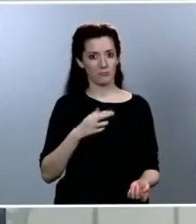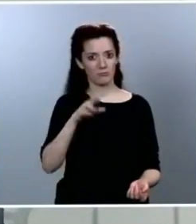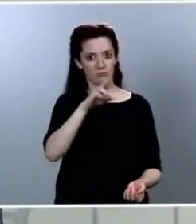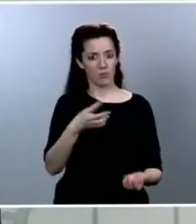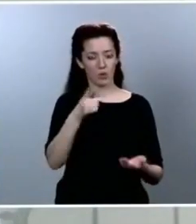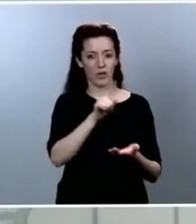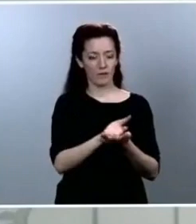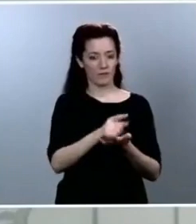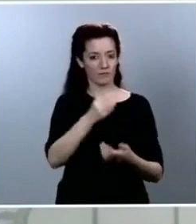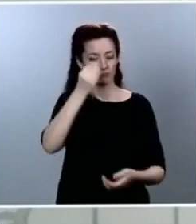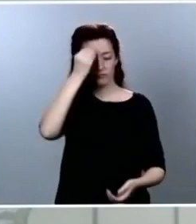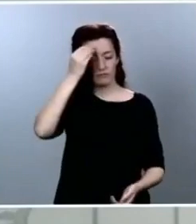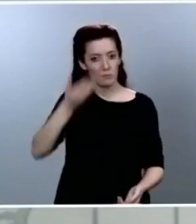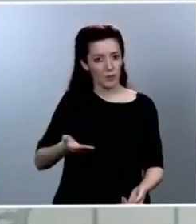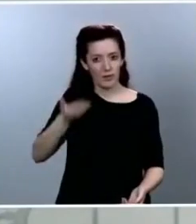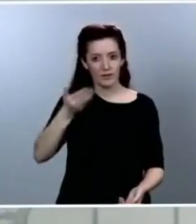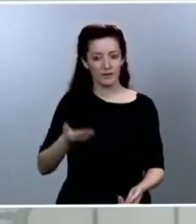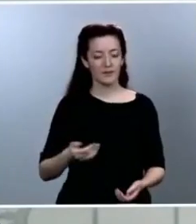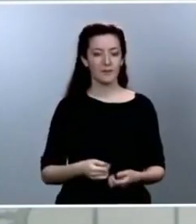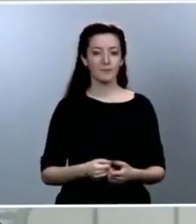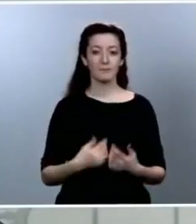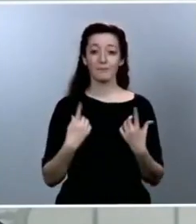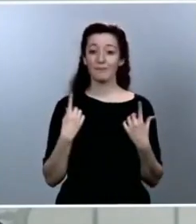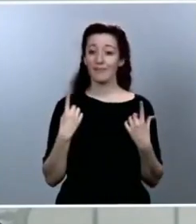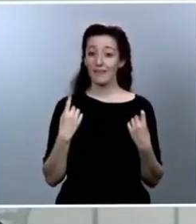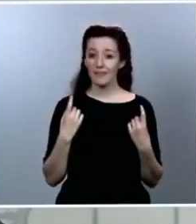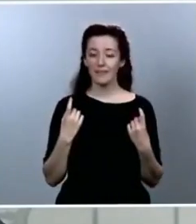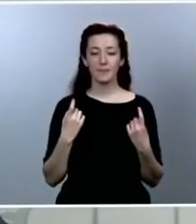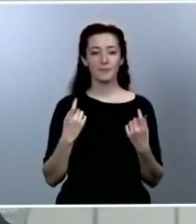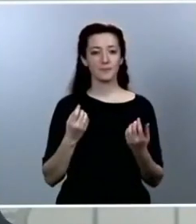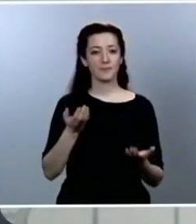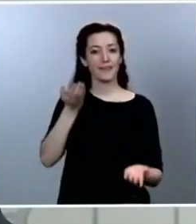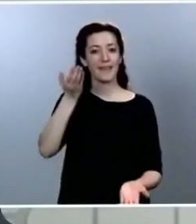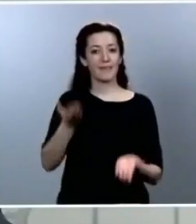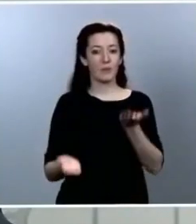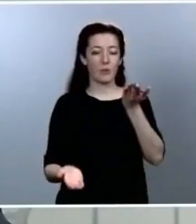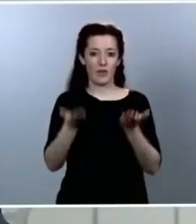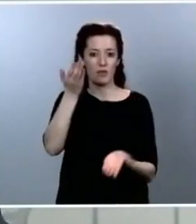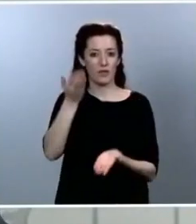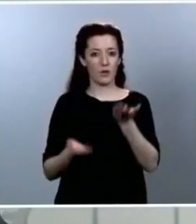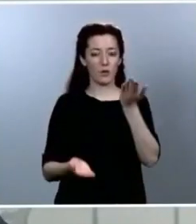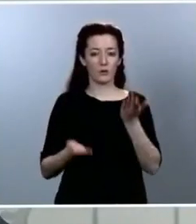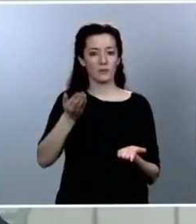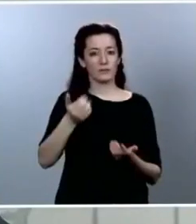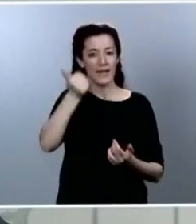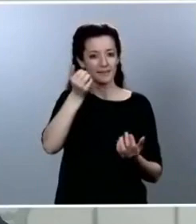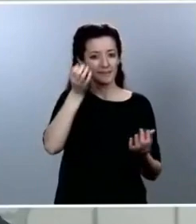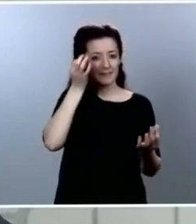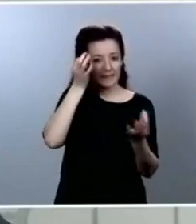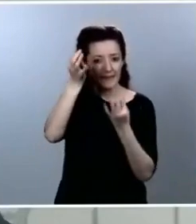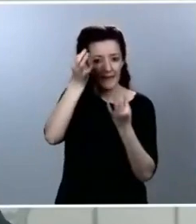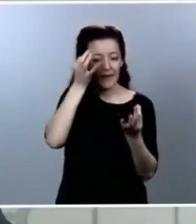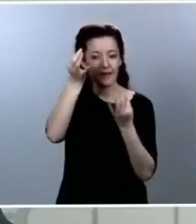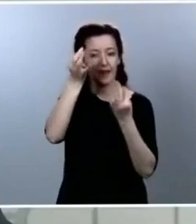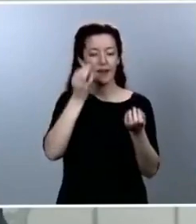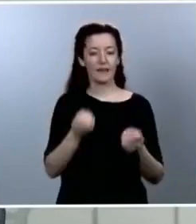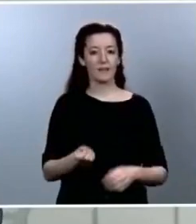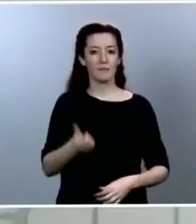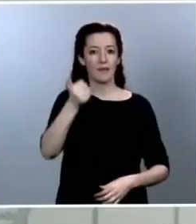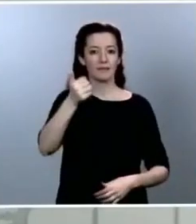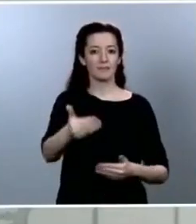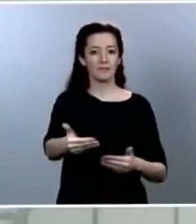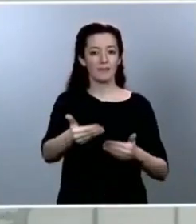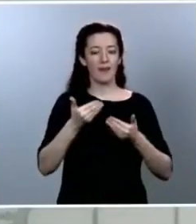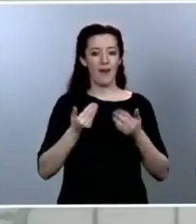Necesitamos una evaluación mucho más rica y mucho más anticipada de la información en esta